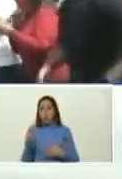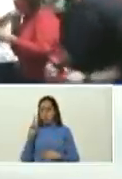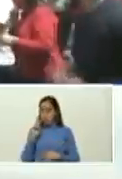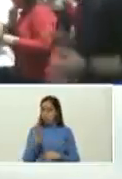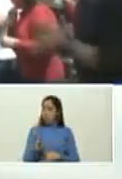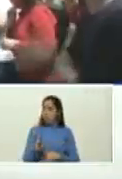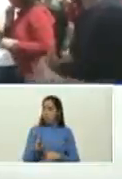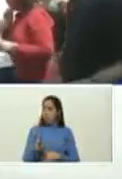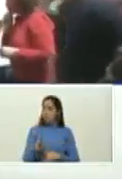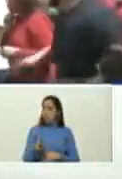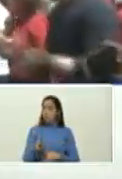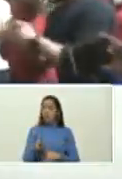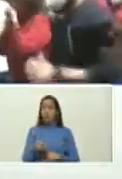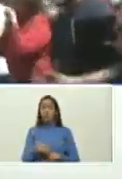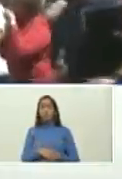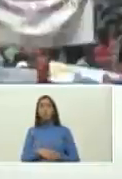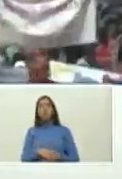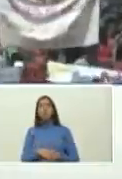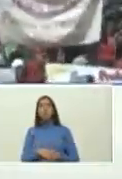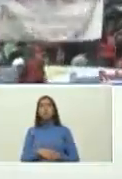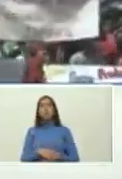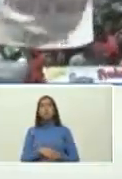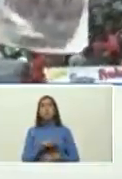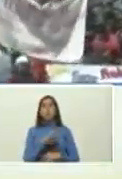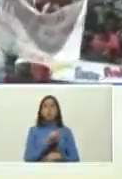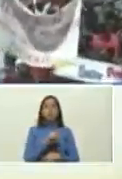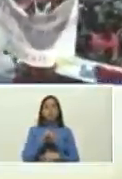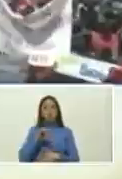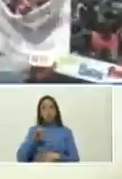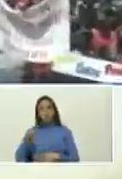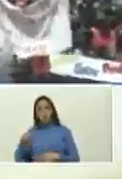consigna Ernesto? ADECO vota blanco